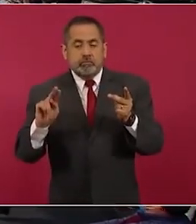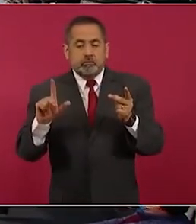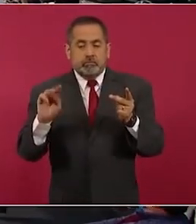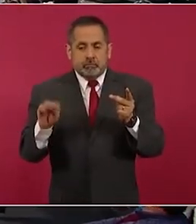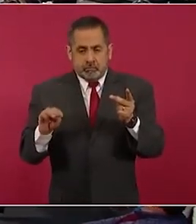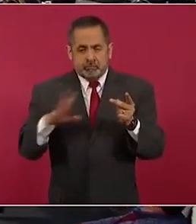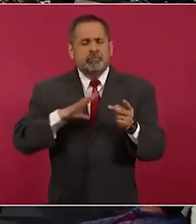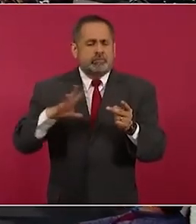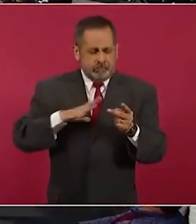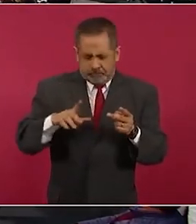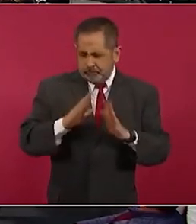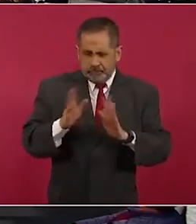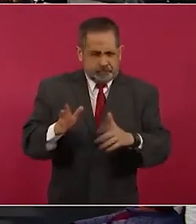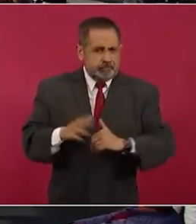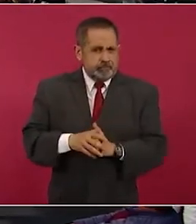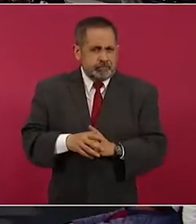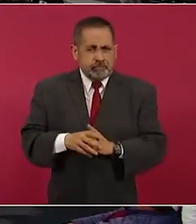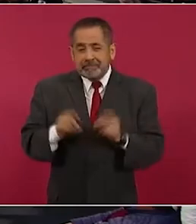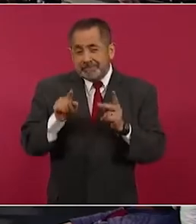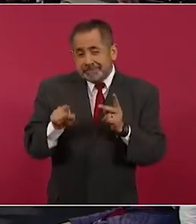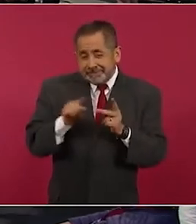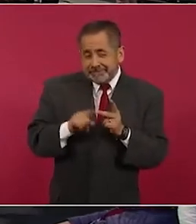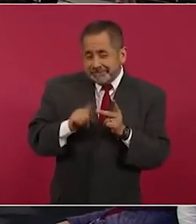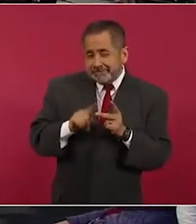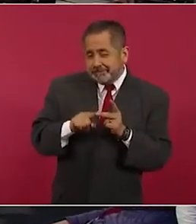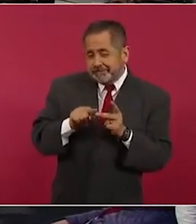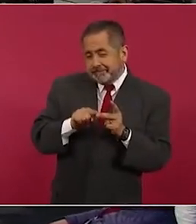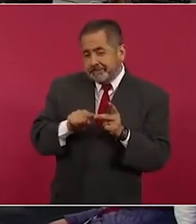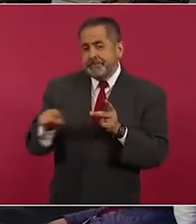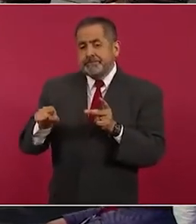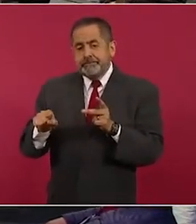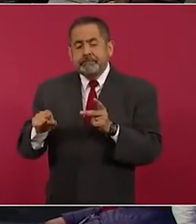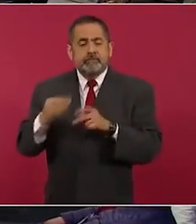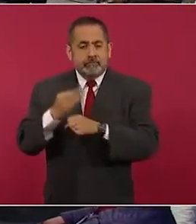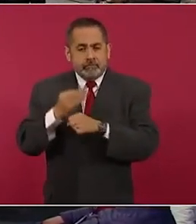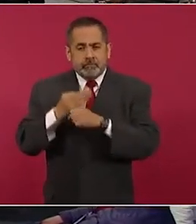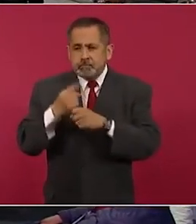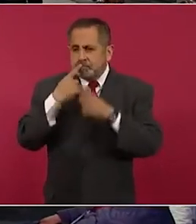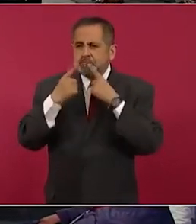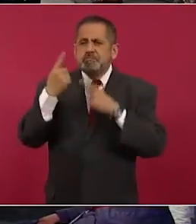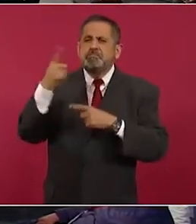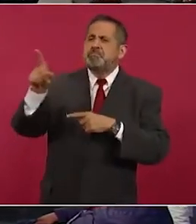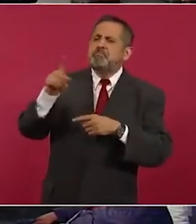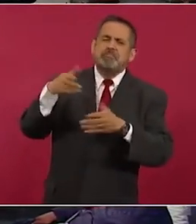es el tramo que están impugnando.